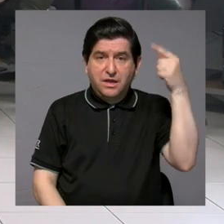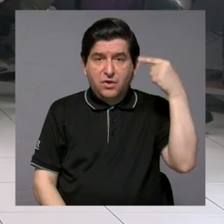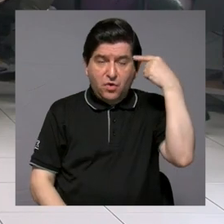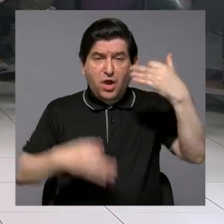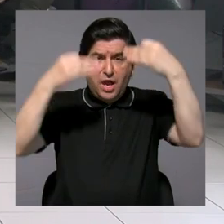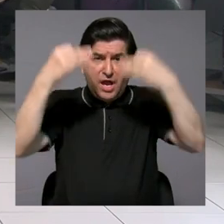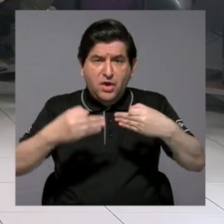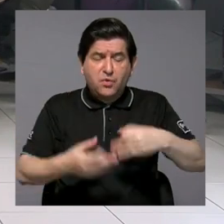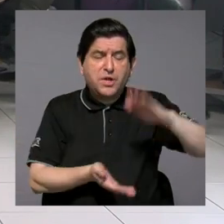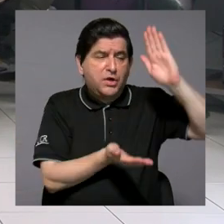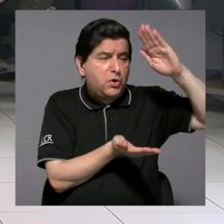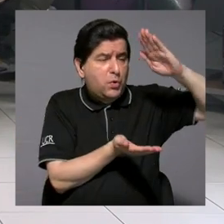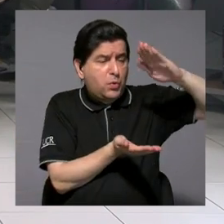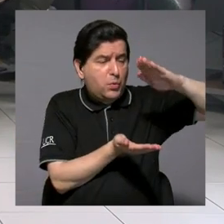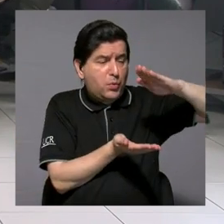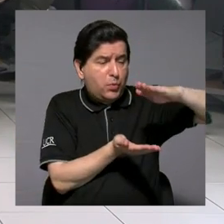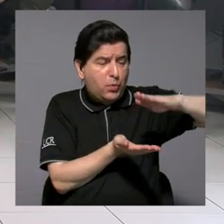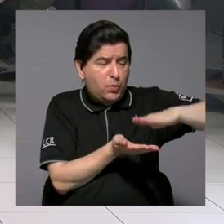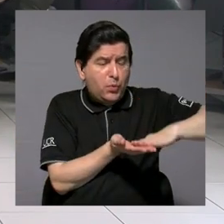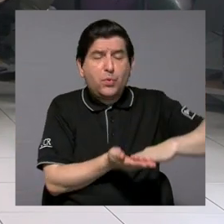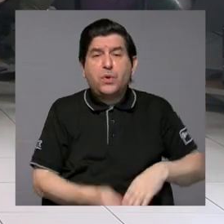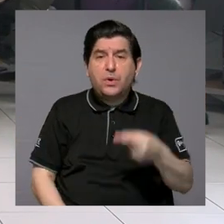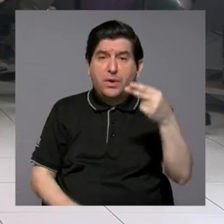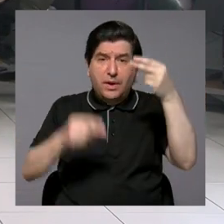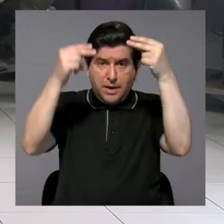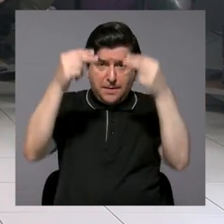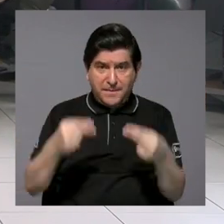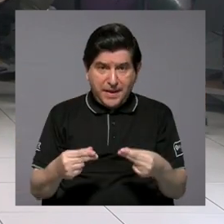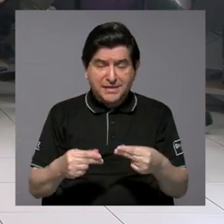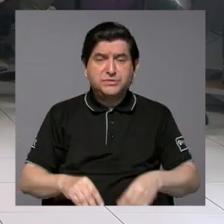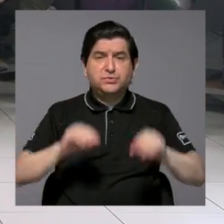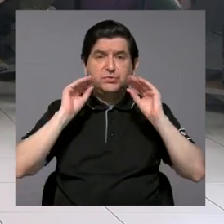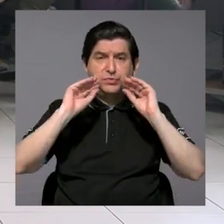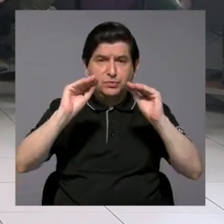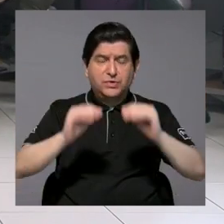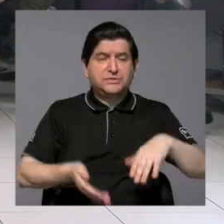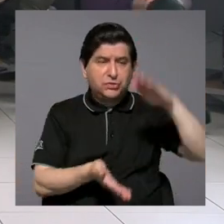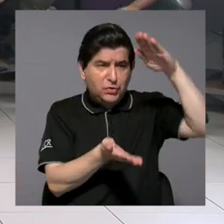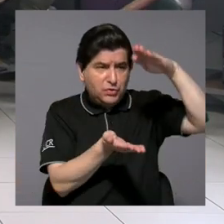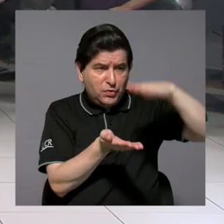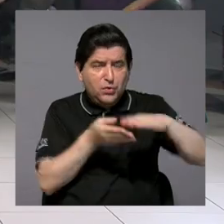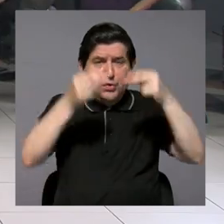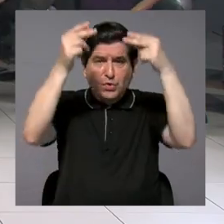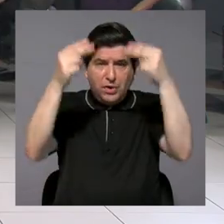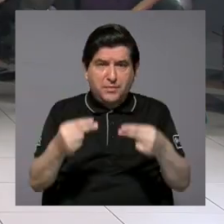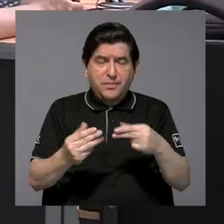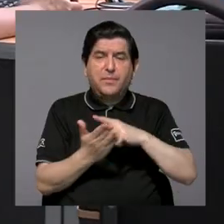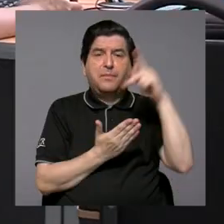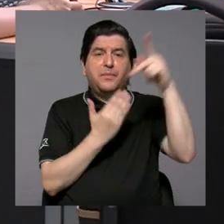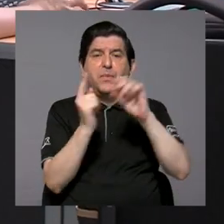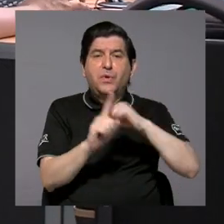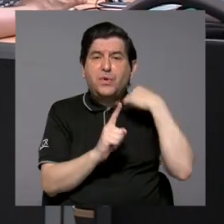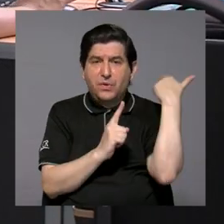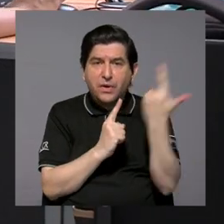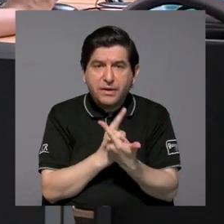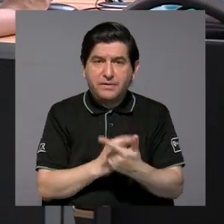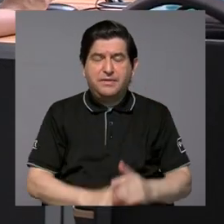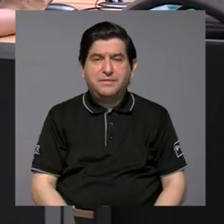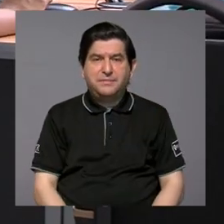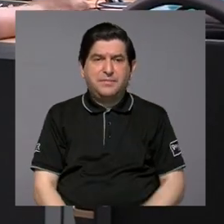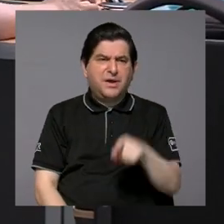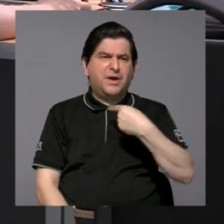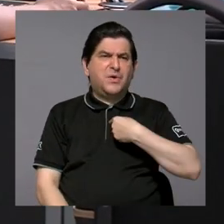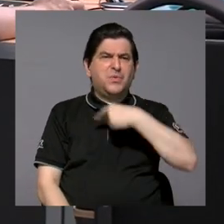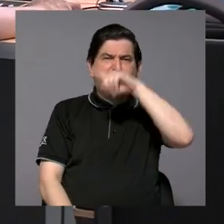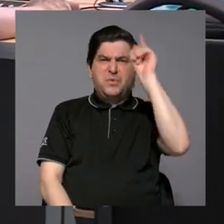decide reducir el presupuesto de la educación y reducir el presupuesto que se dedican a programas sociales, entonces ahí uno